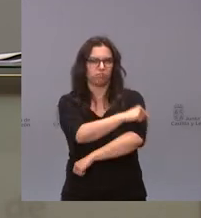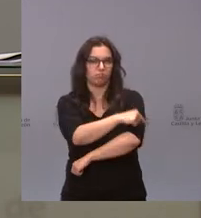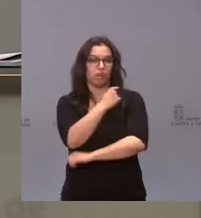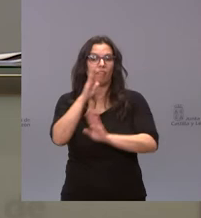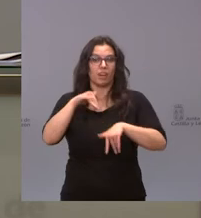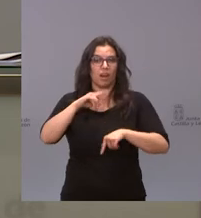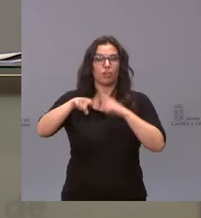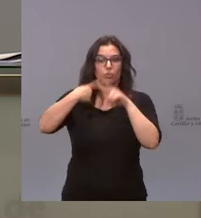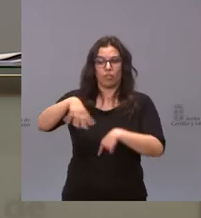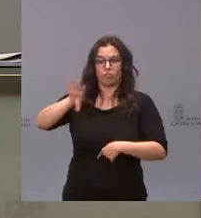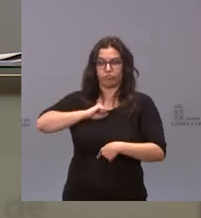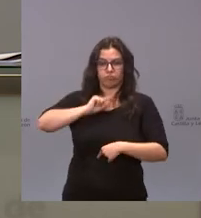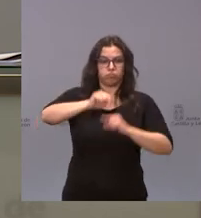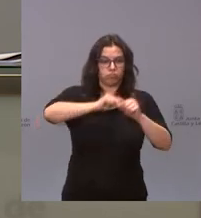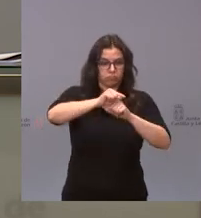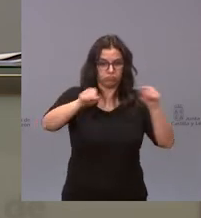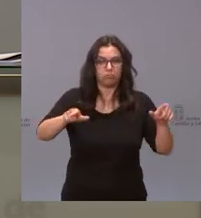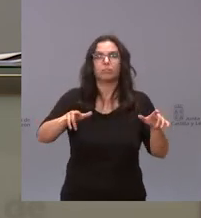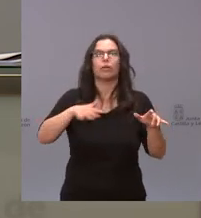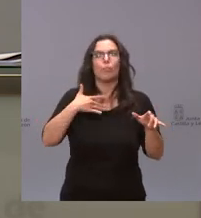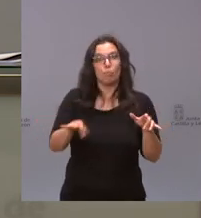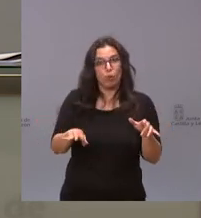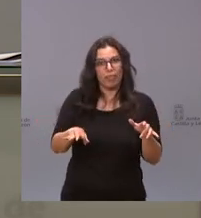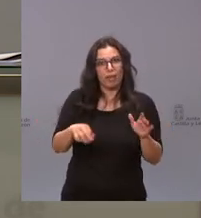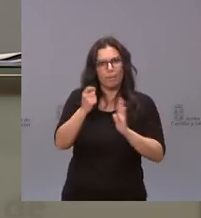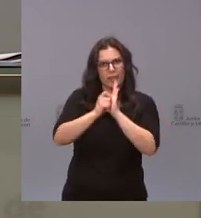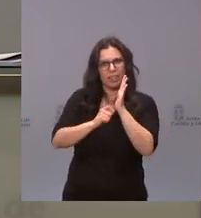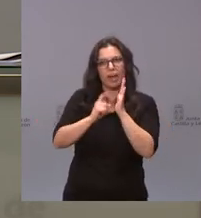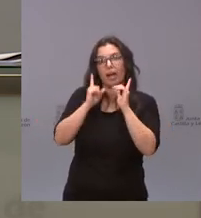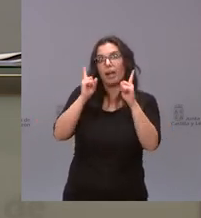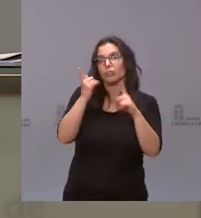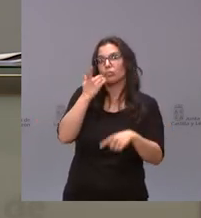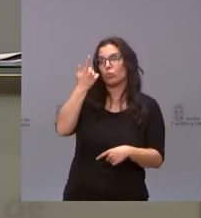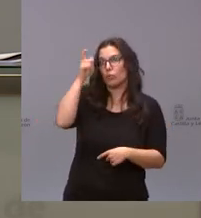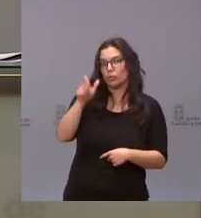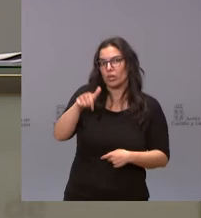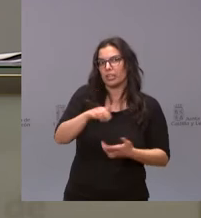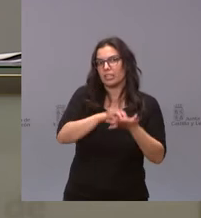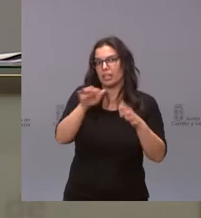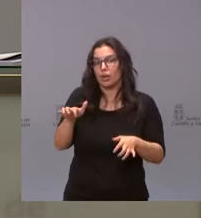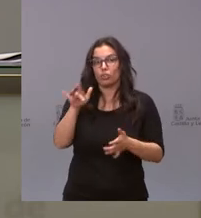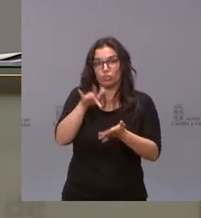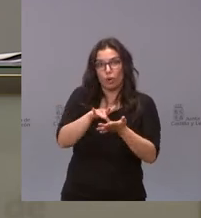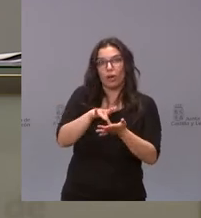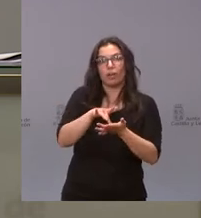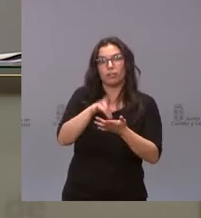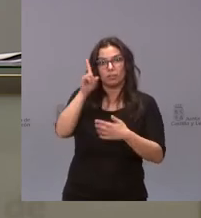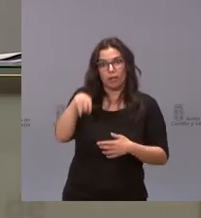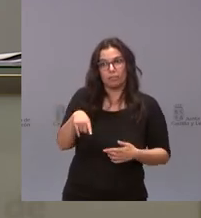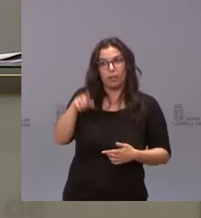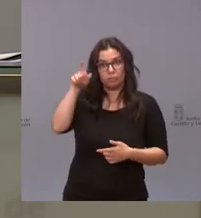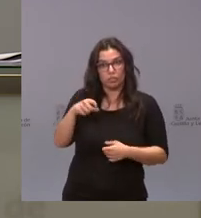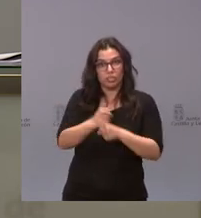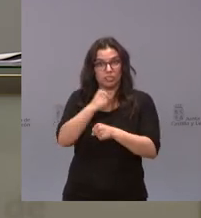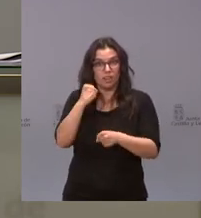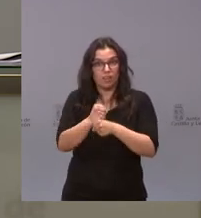personas usuarias del centro si se pudiesen si podrían tomar medidas en el caso de que en Castilla y León sucediesen casos como el de esta